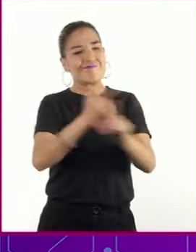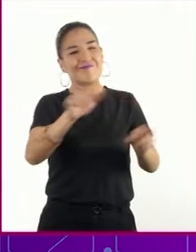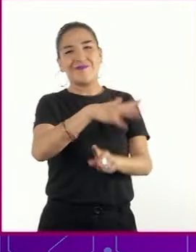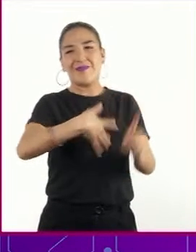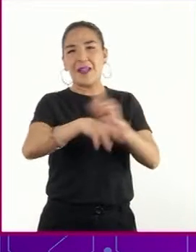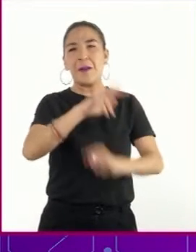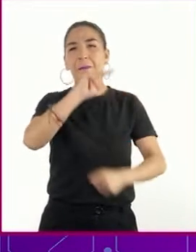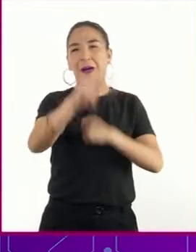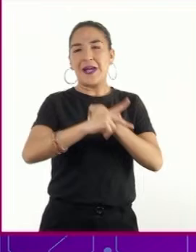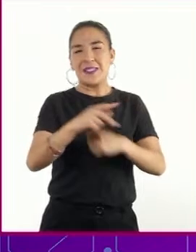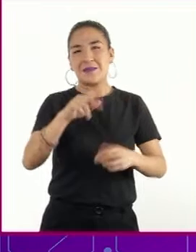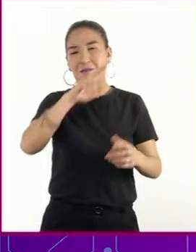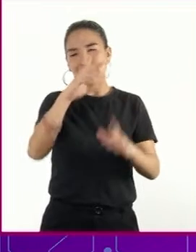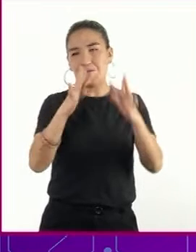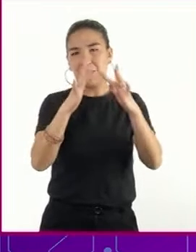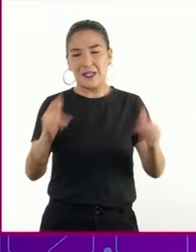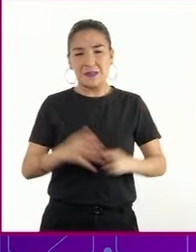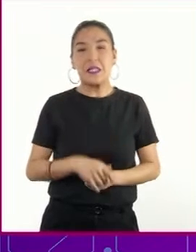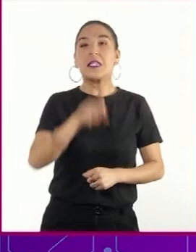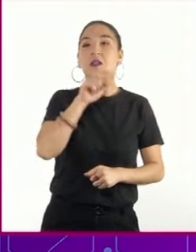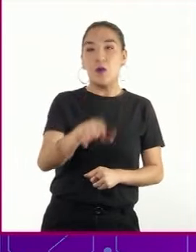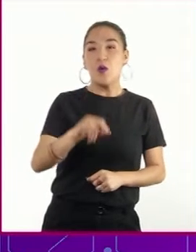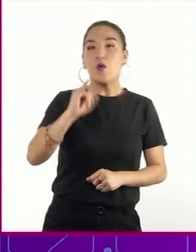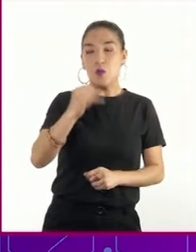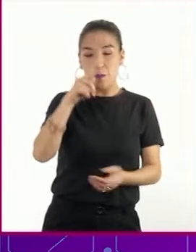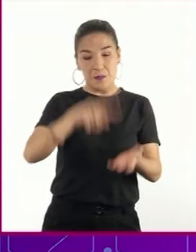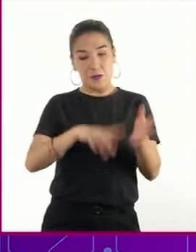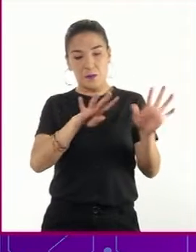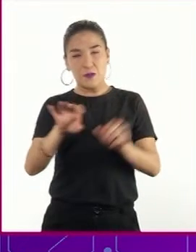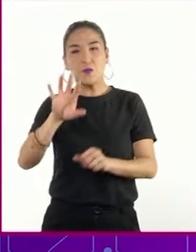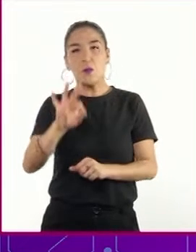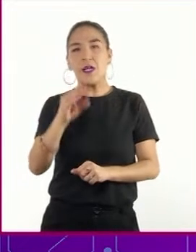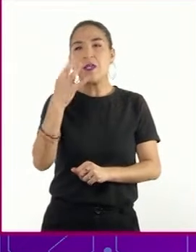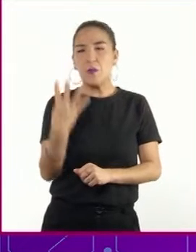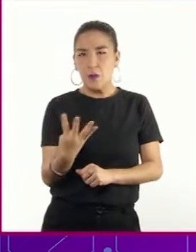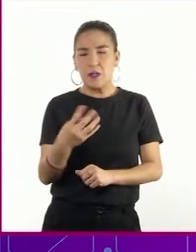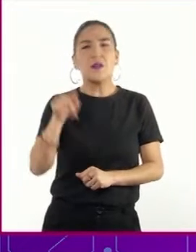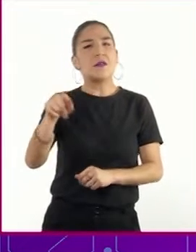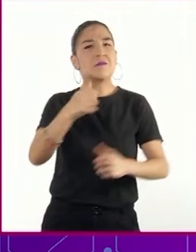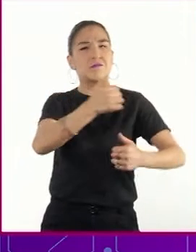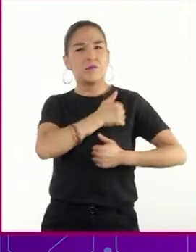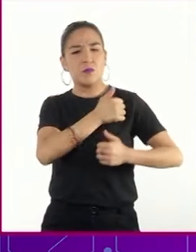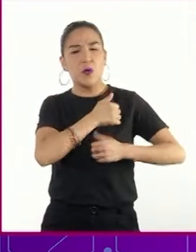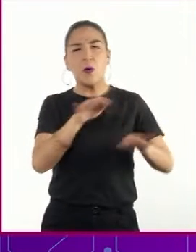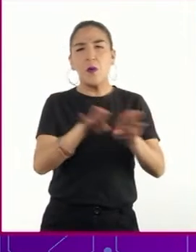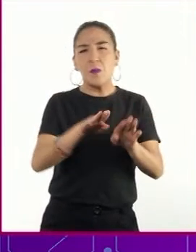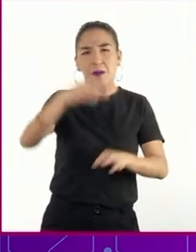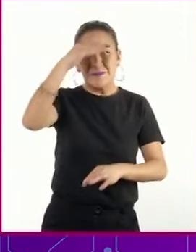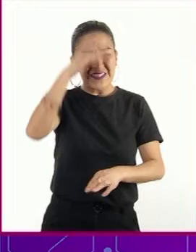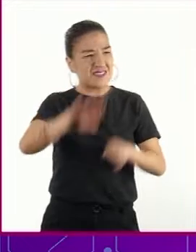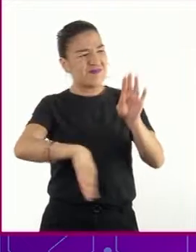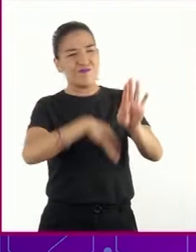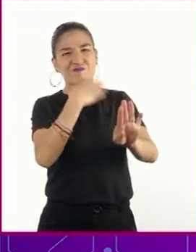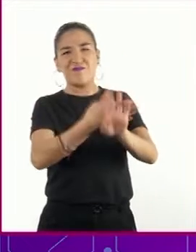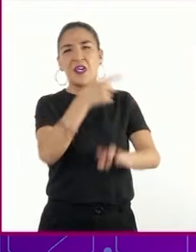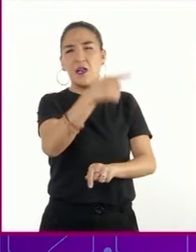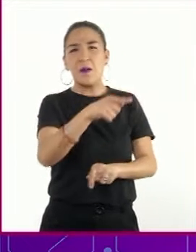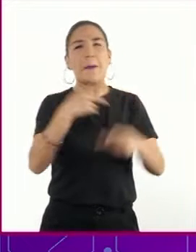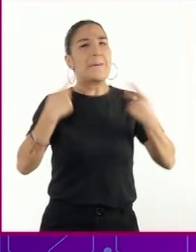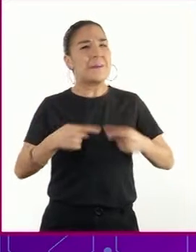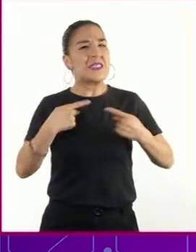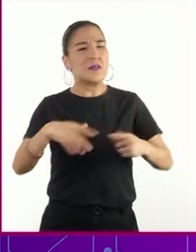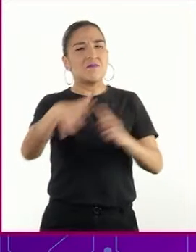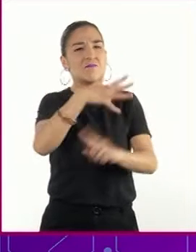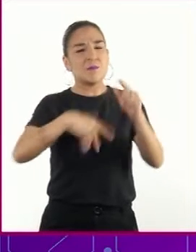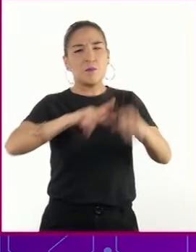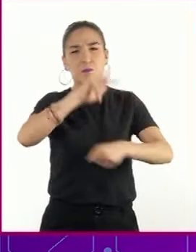París. También en junio de 1944, el ejército soviético inició una gran contraofensiva contra los alemanes